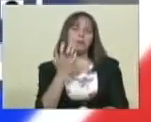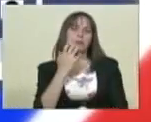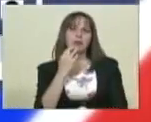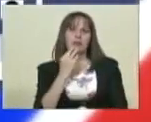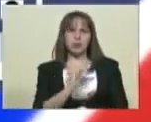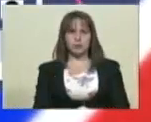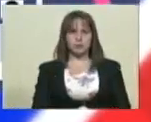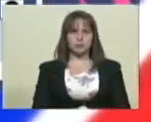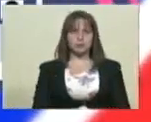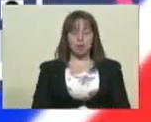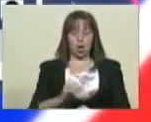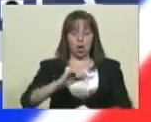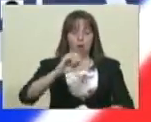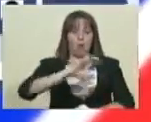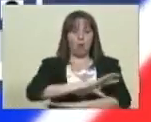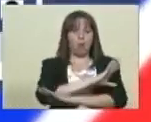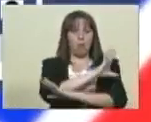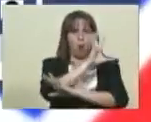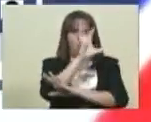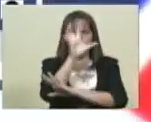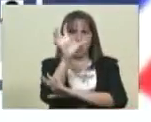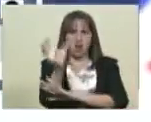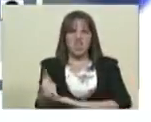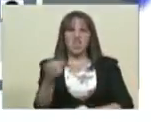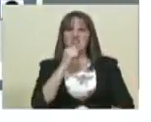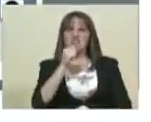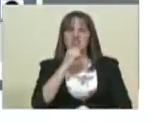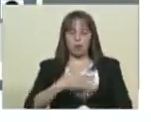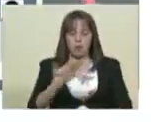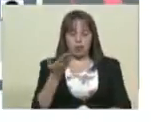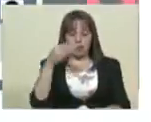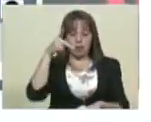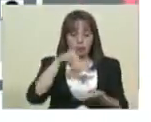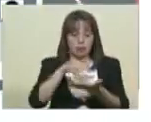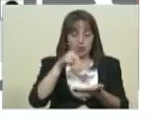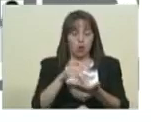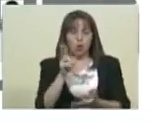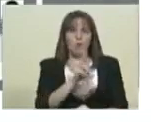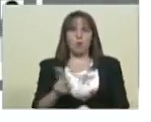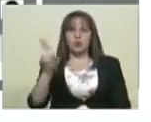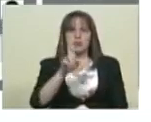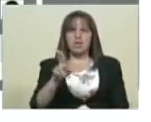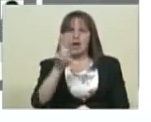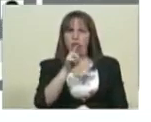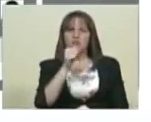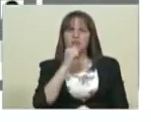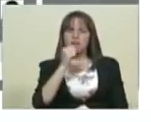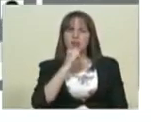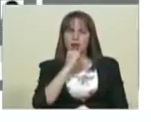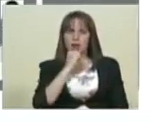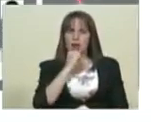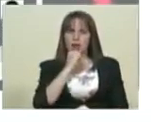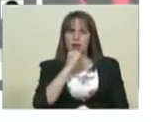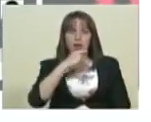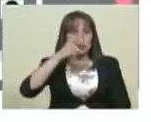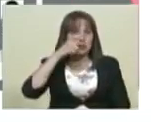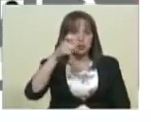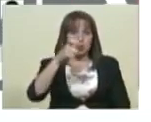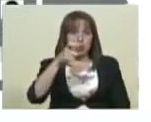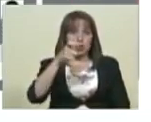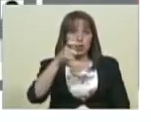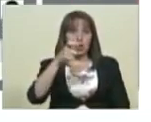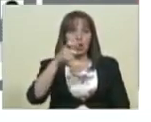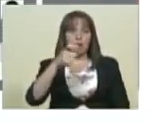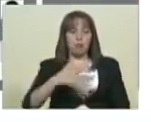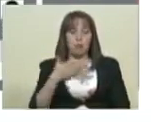el poliedro de Caracas. ¿Quiénes podrán utilizar ese recurso? ¿Cuáles son los mecanismos de seguridad establecidos allí